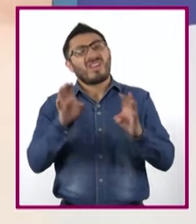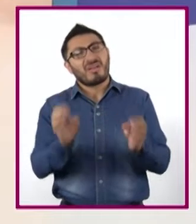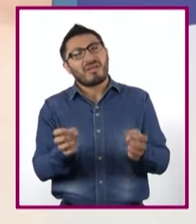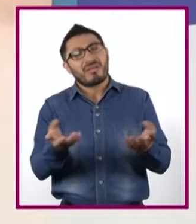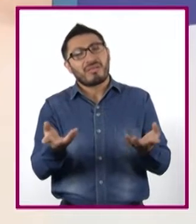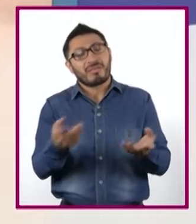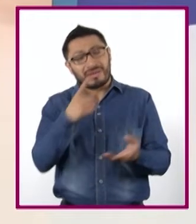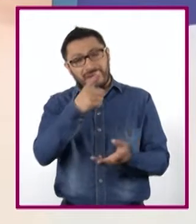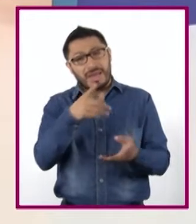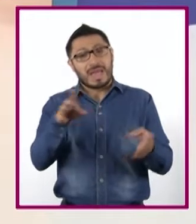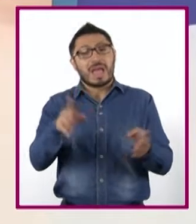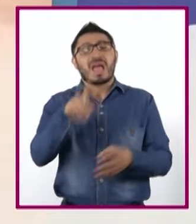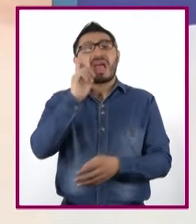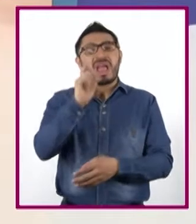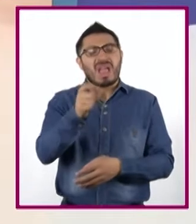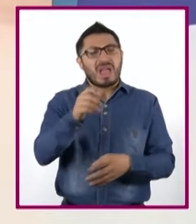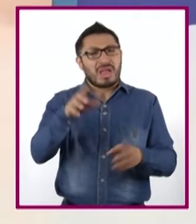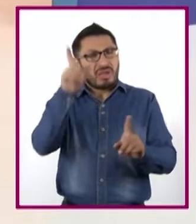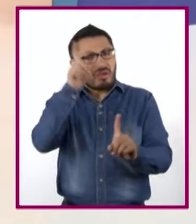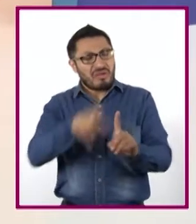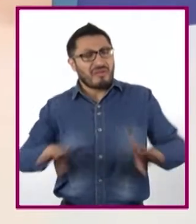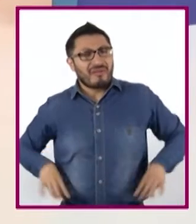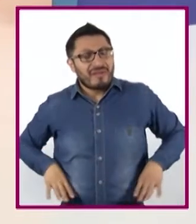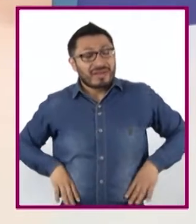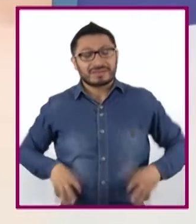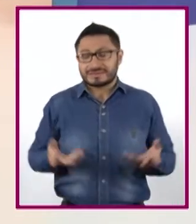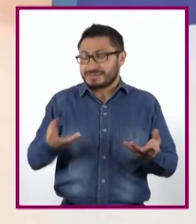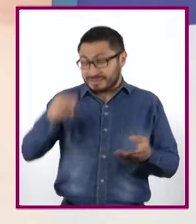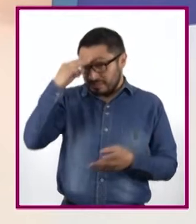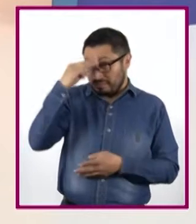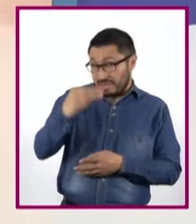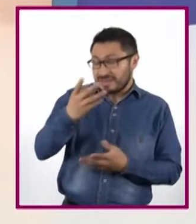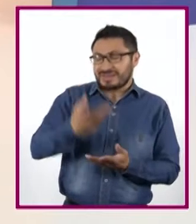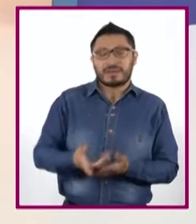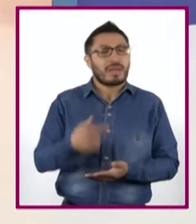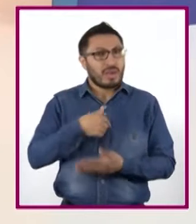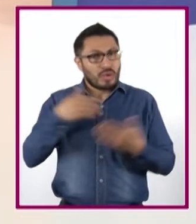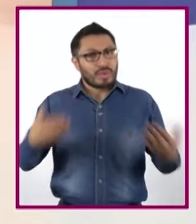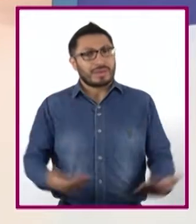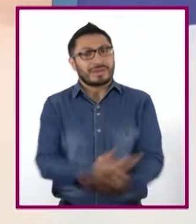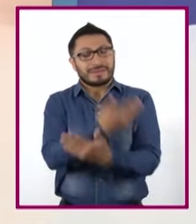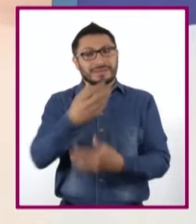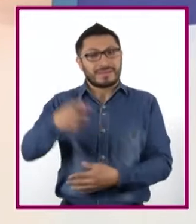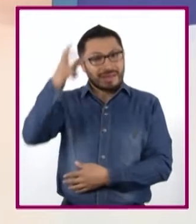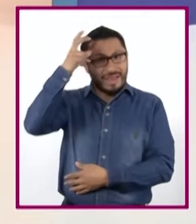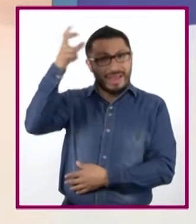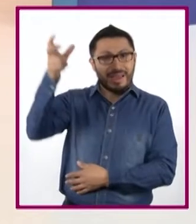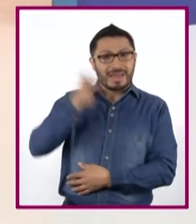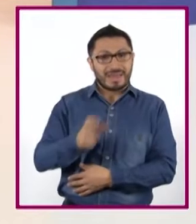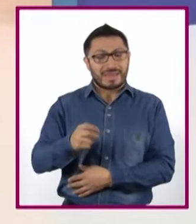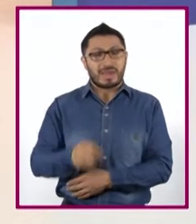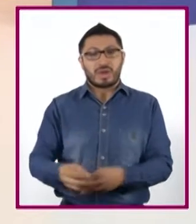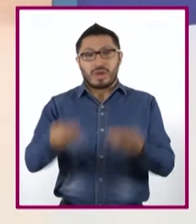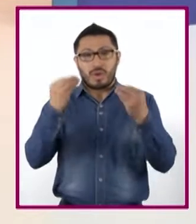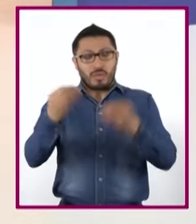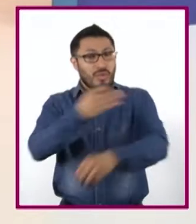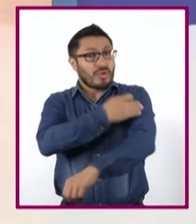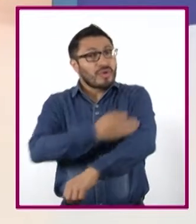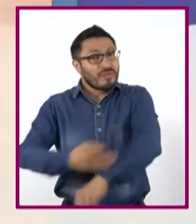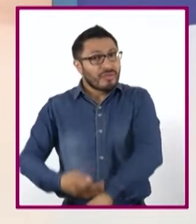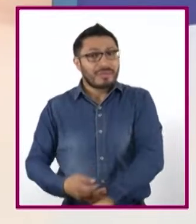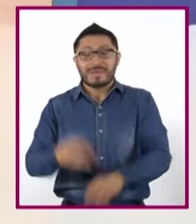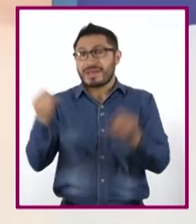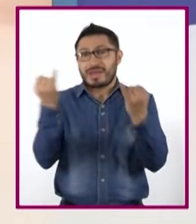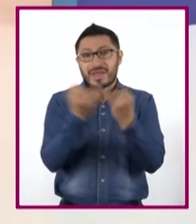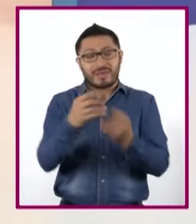¿Y qué te pareció Mexicali, por favor? Bueno, pues yo nací en el estado de Hidalgo. La mayoría de mi familia también